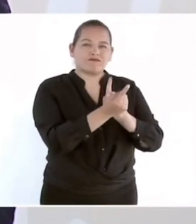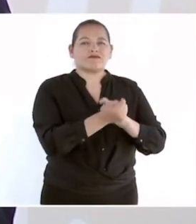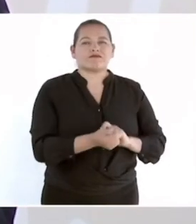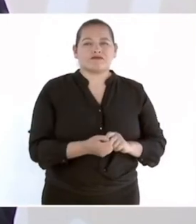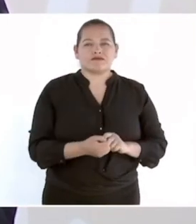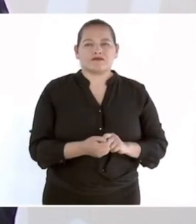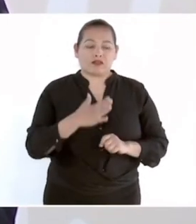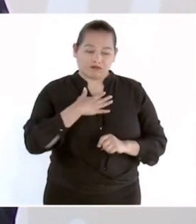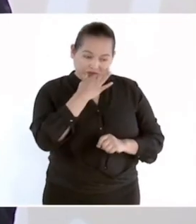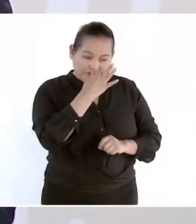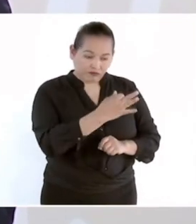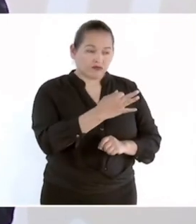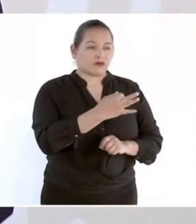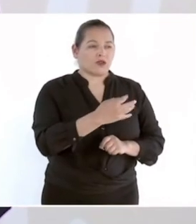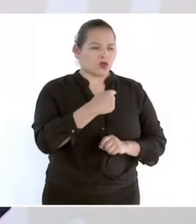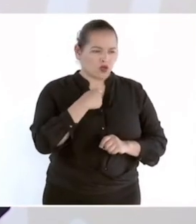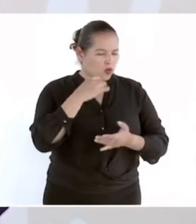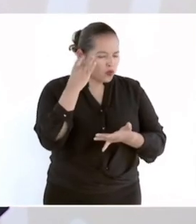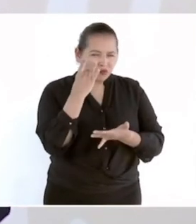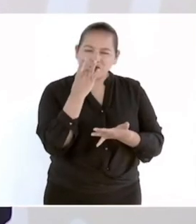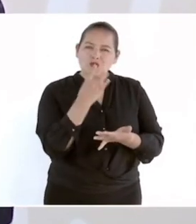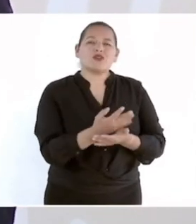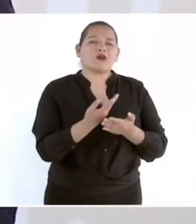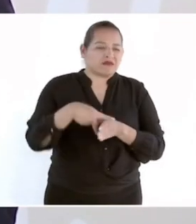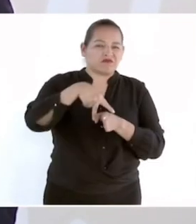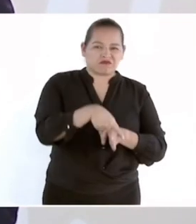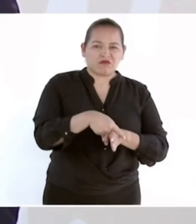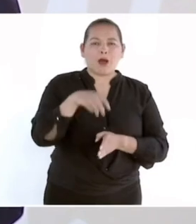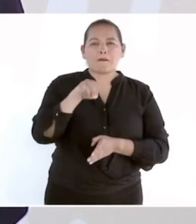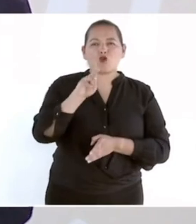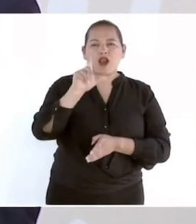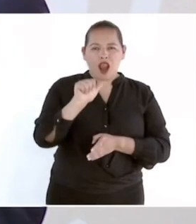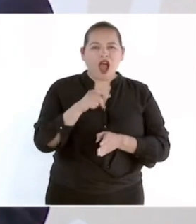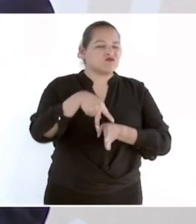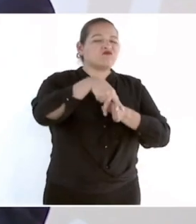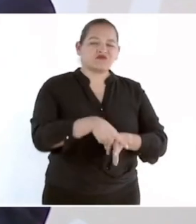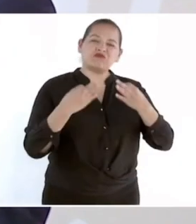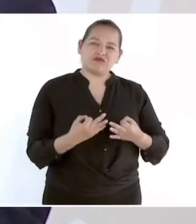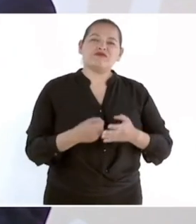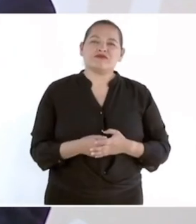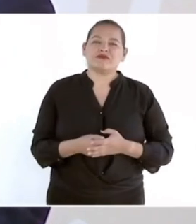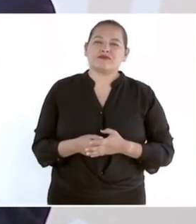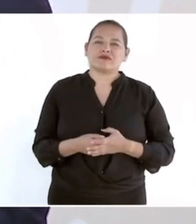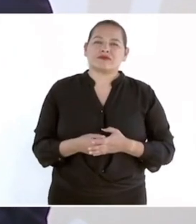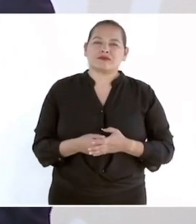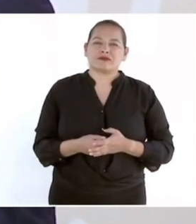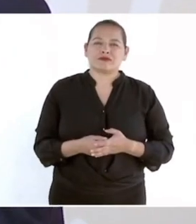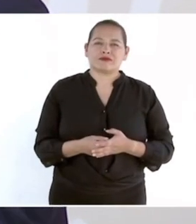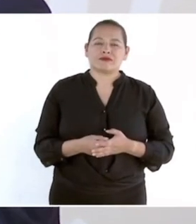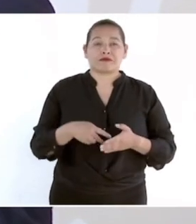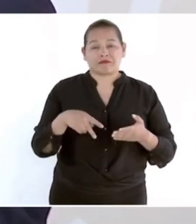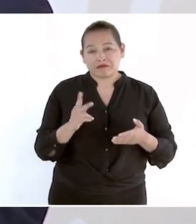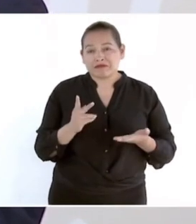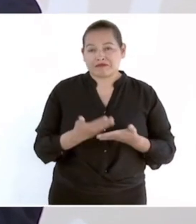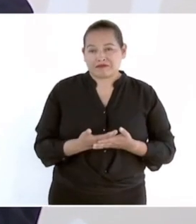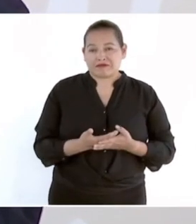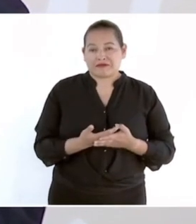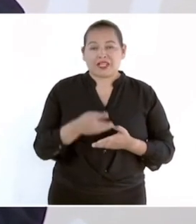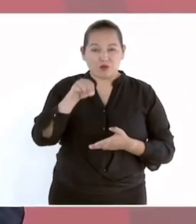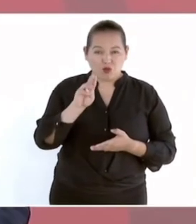yo lo único que sé montar bien es mula señor secretario pero después de todo las mulas